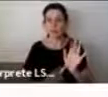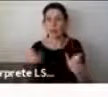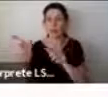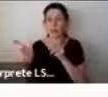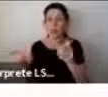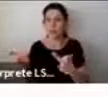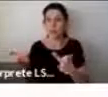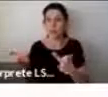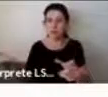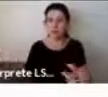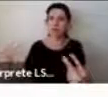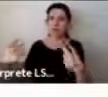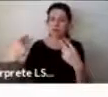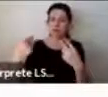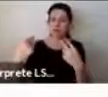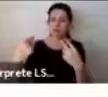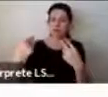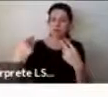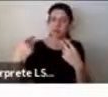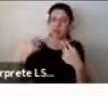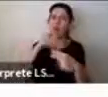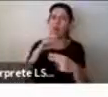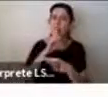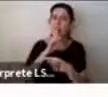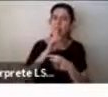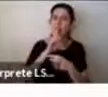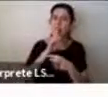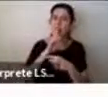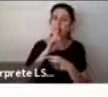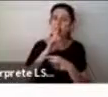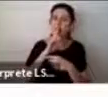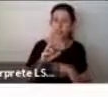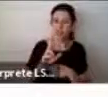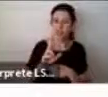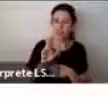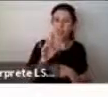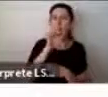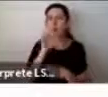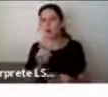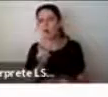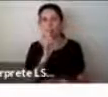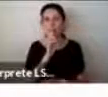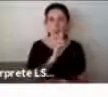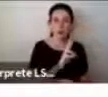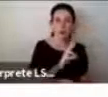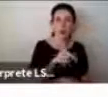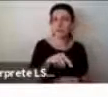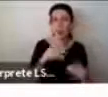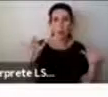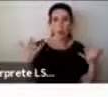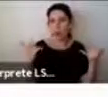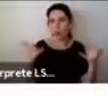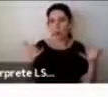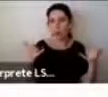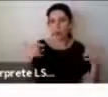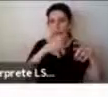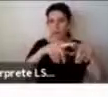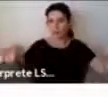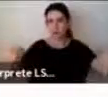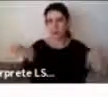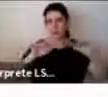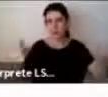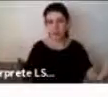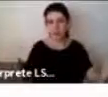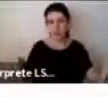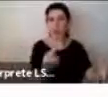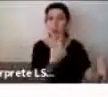escucharlo respondiendo a diferentes preguntas este es un juego muy de tablero pero que cada una de estas casillas